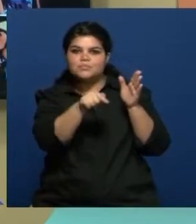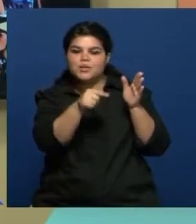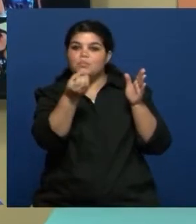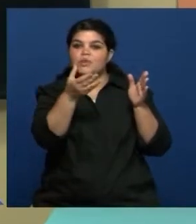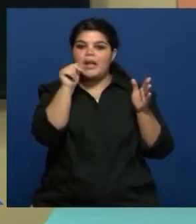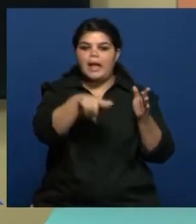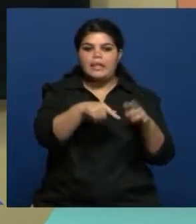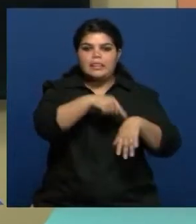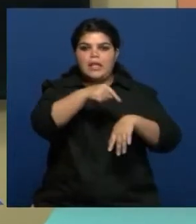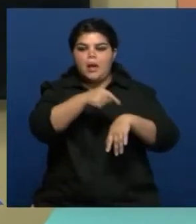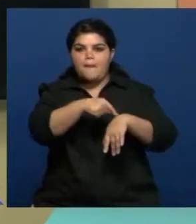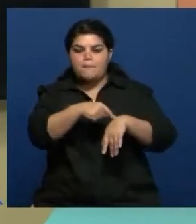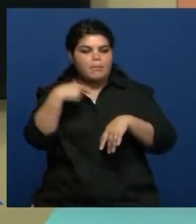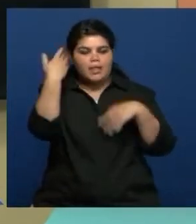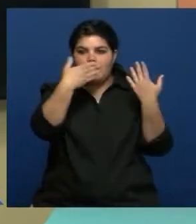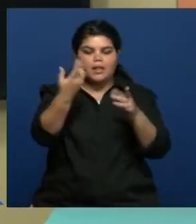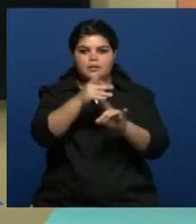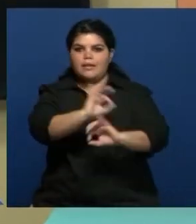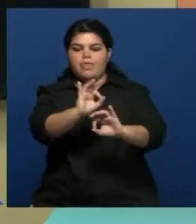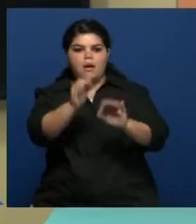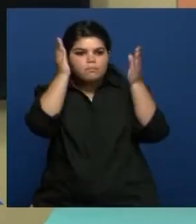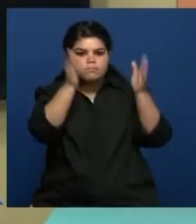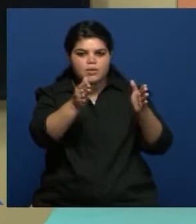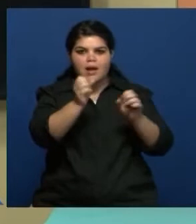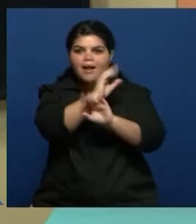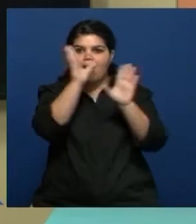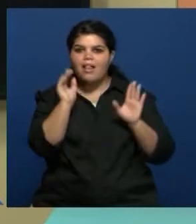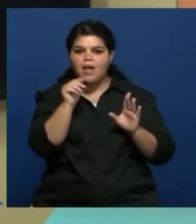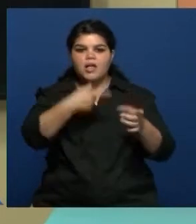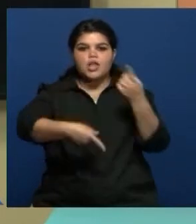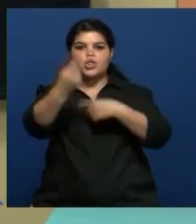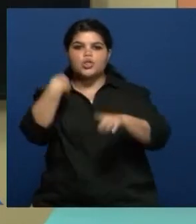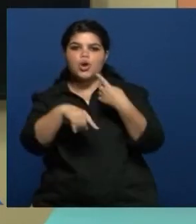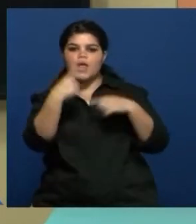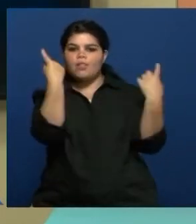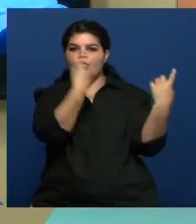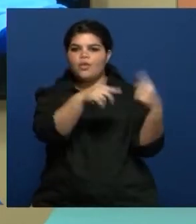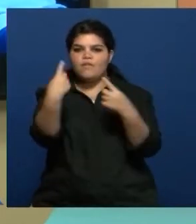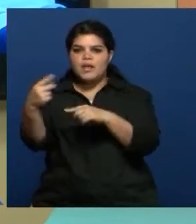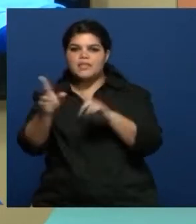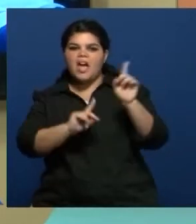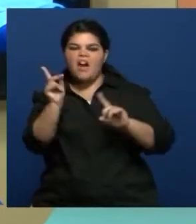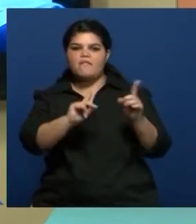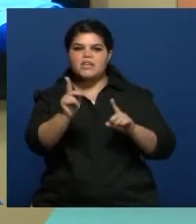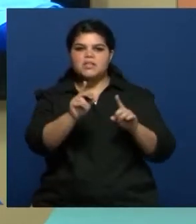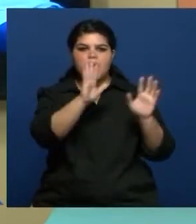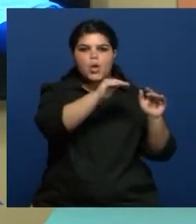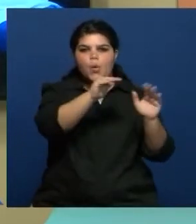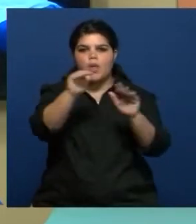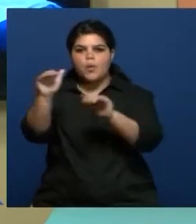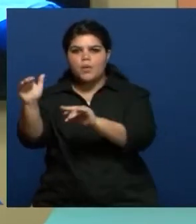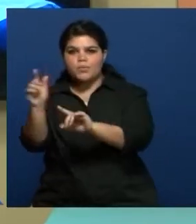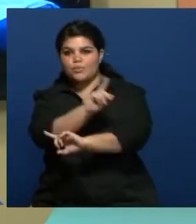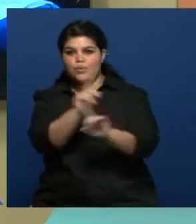no hay tiempo como para perder y son historias distintas que no siguen por ahí un hilo conductor en la misma función,